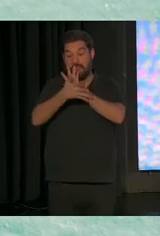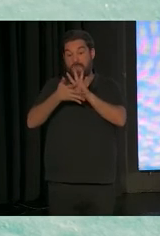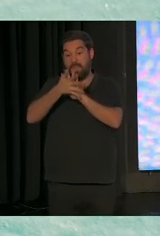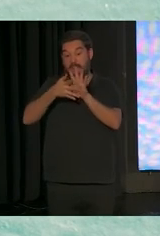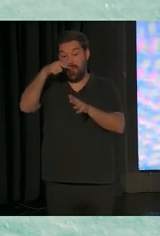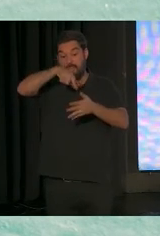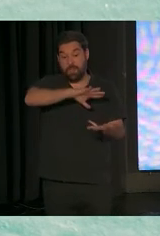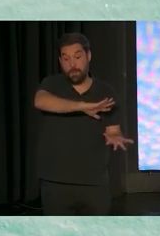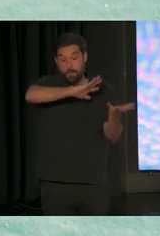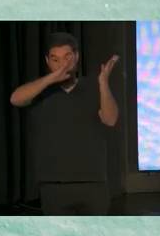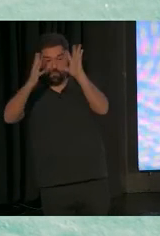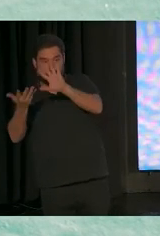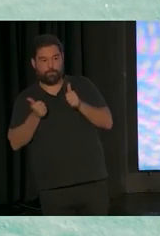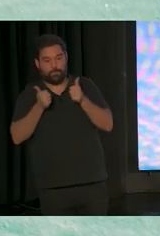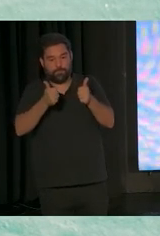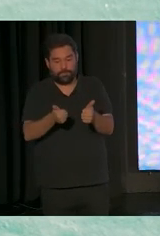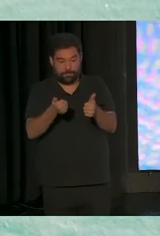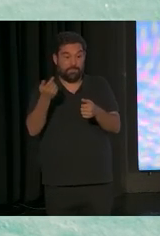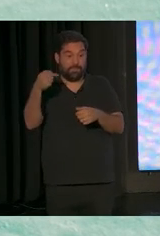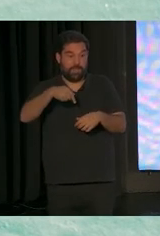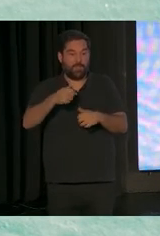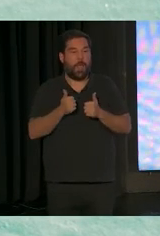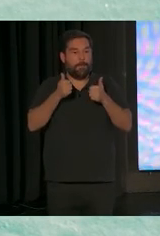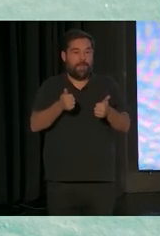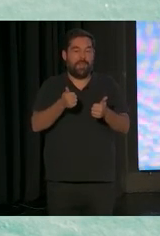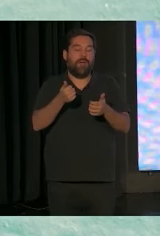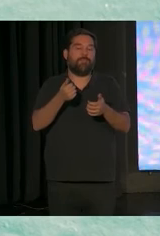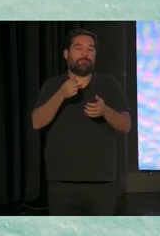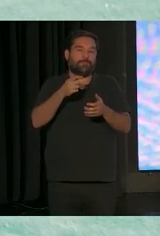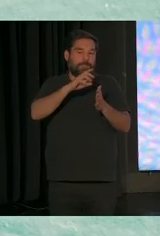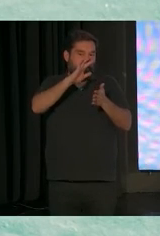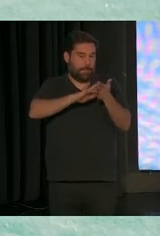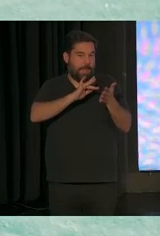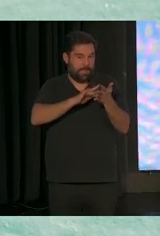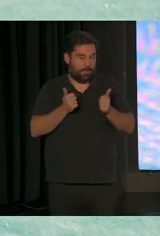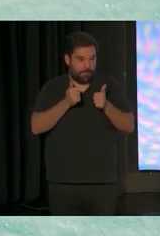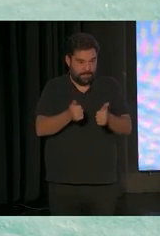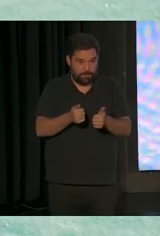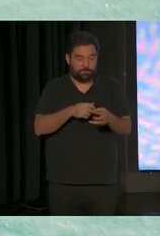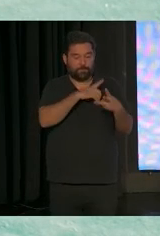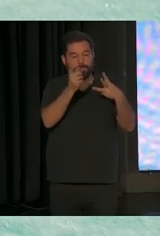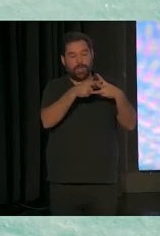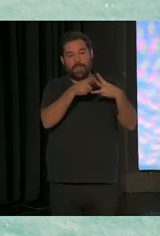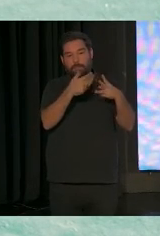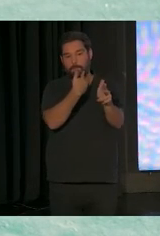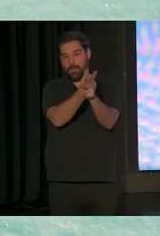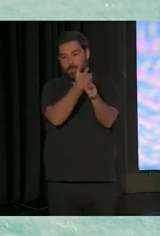a transformar. Y eso es lo que hemos empezado también ahora con la comunidad valenciana. Lo segundo, la teleintervención.